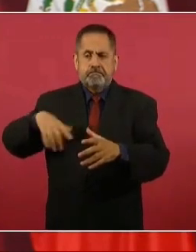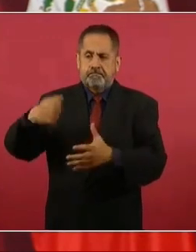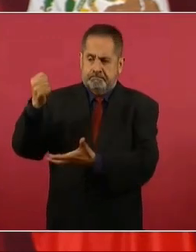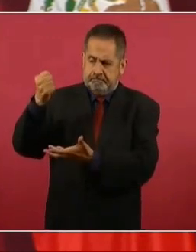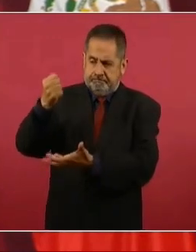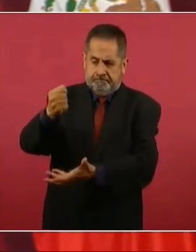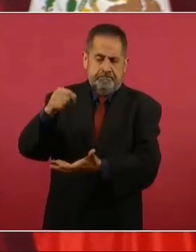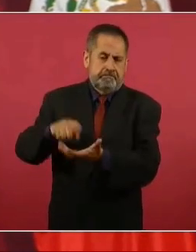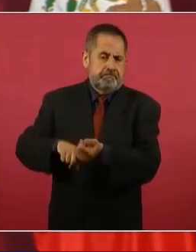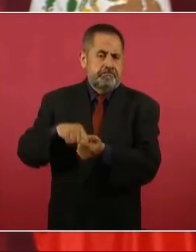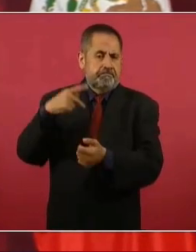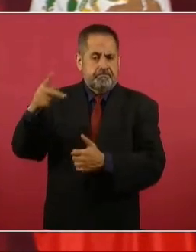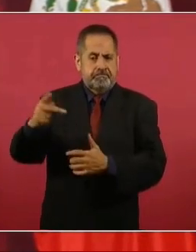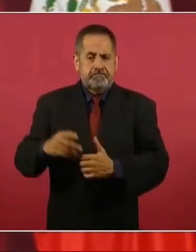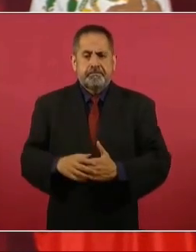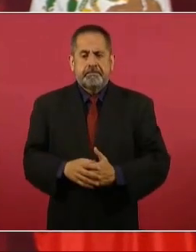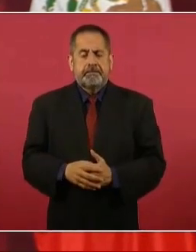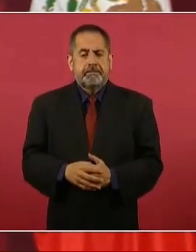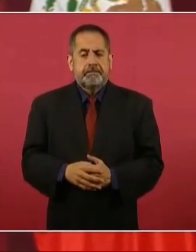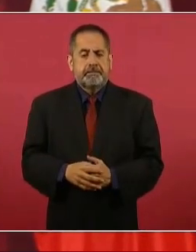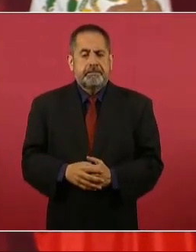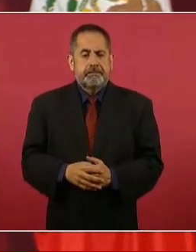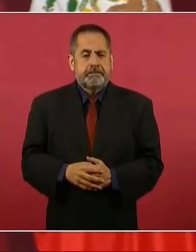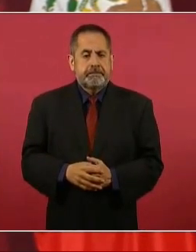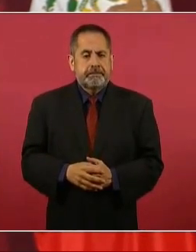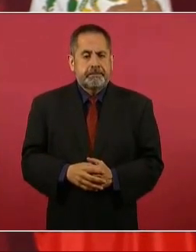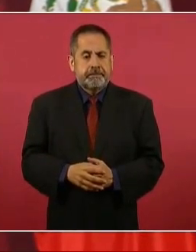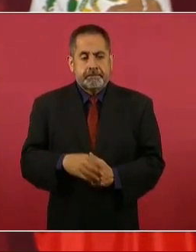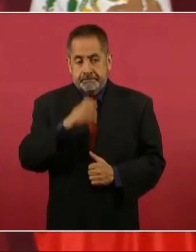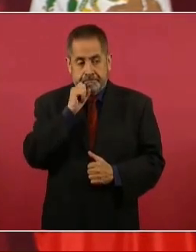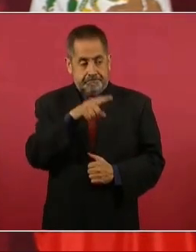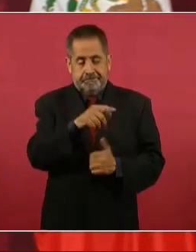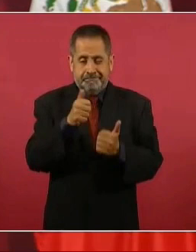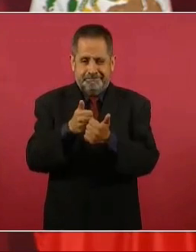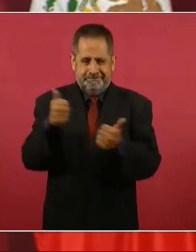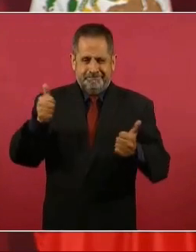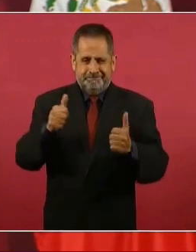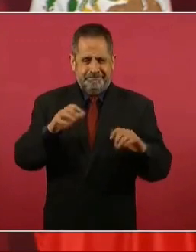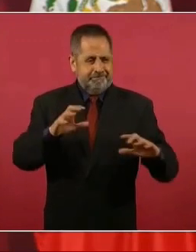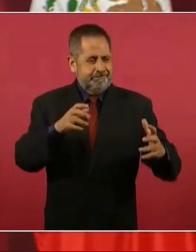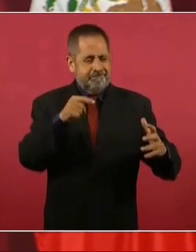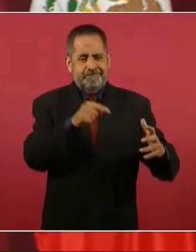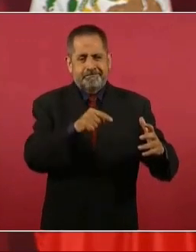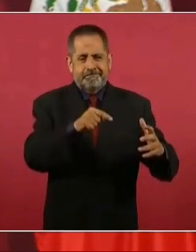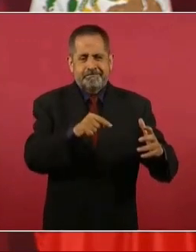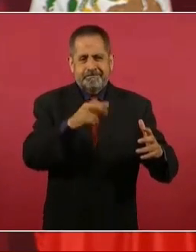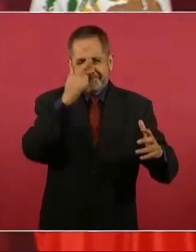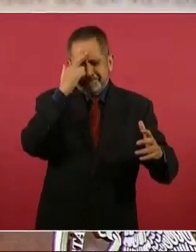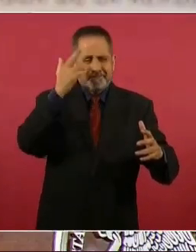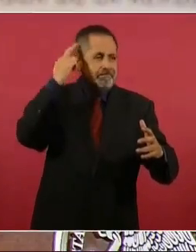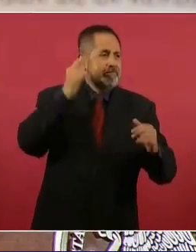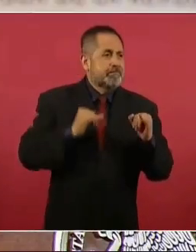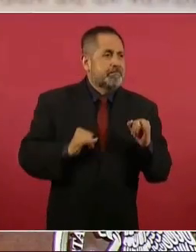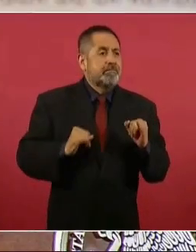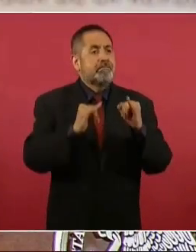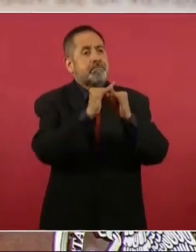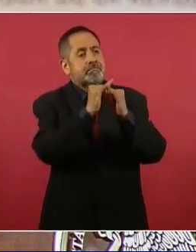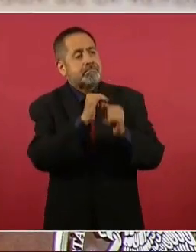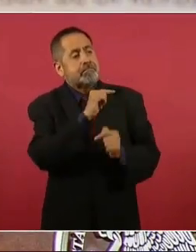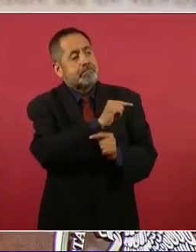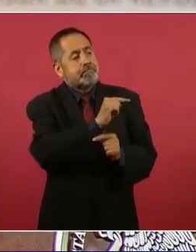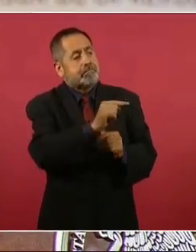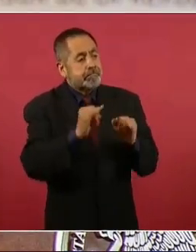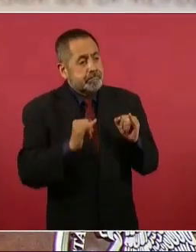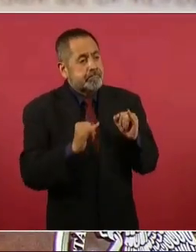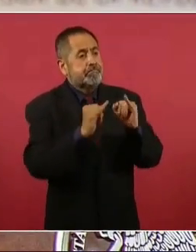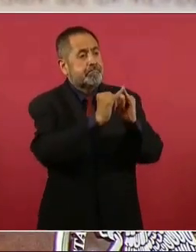También estos organismos autónomos que se crearon a partir